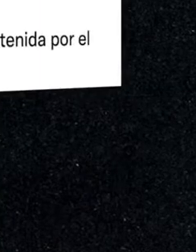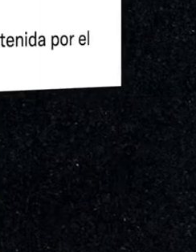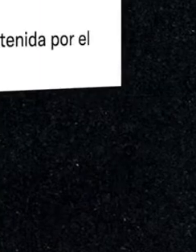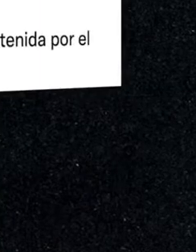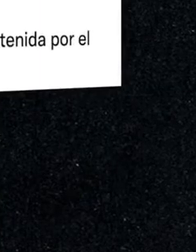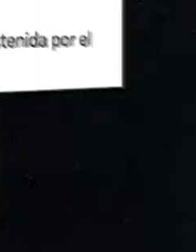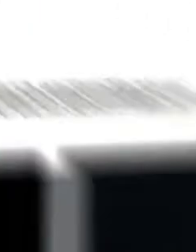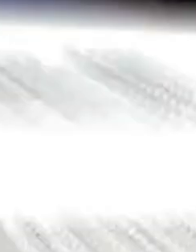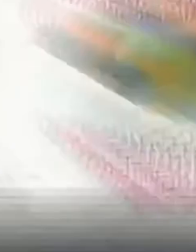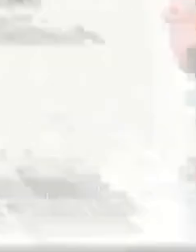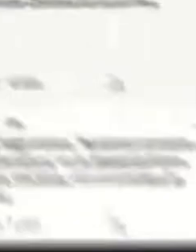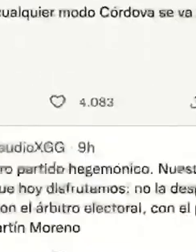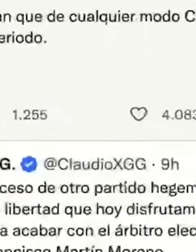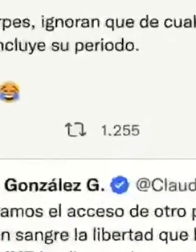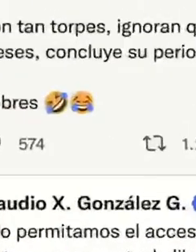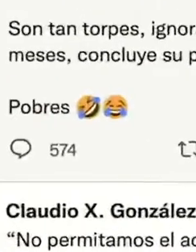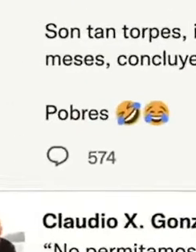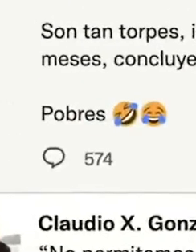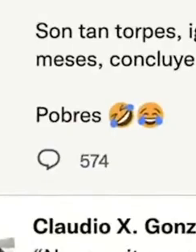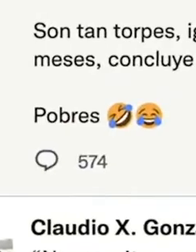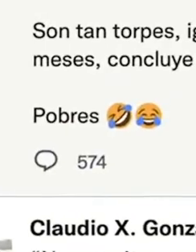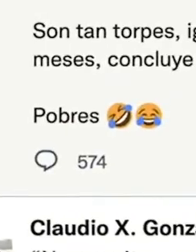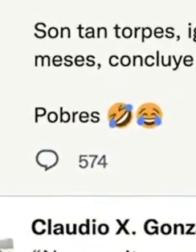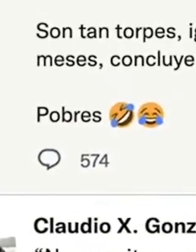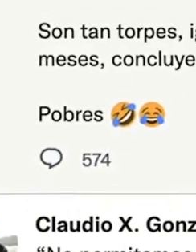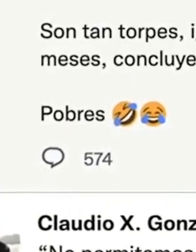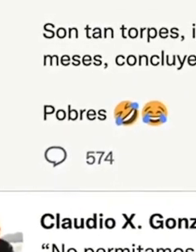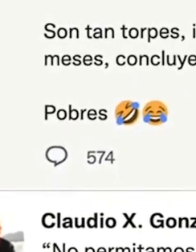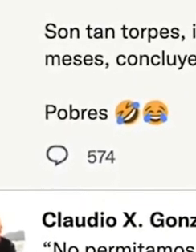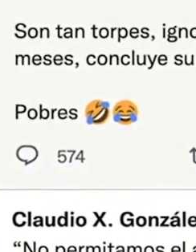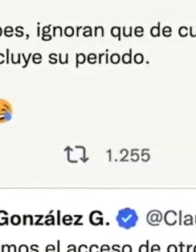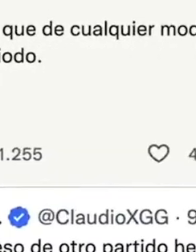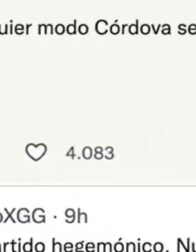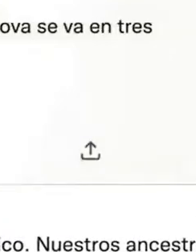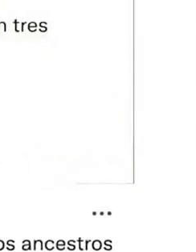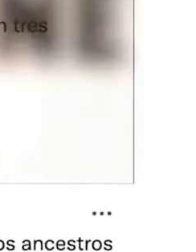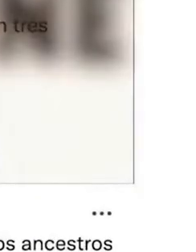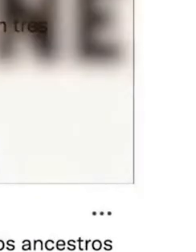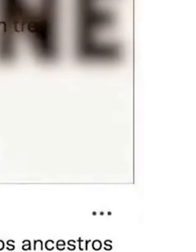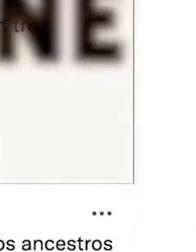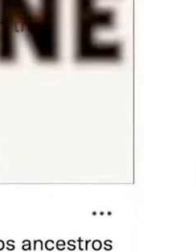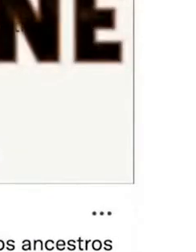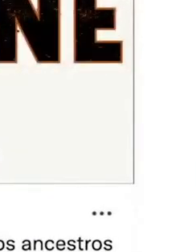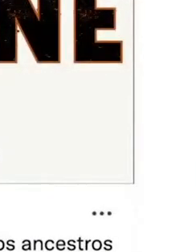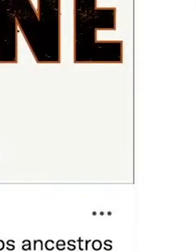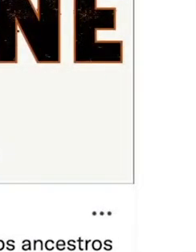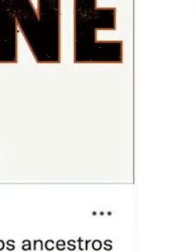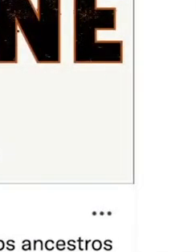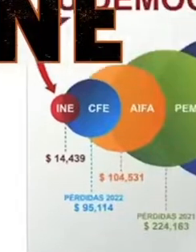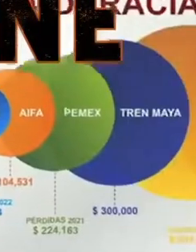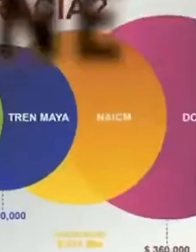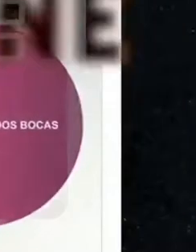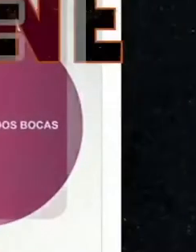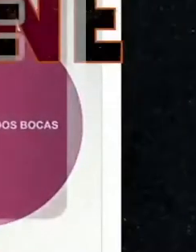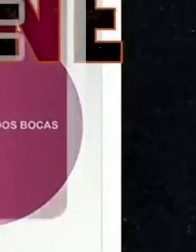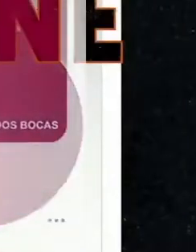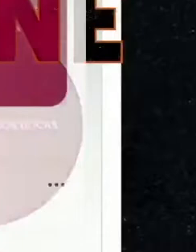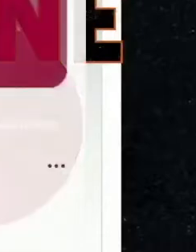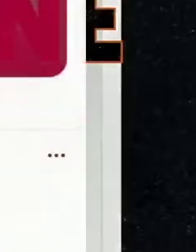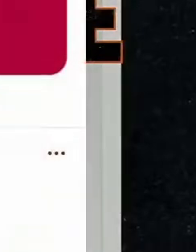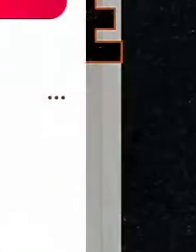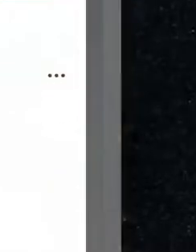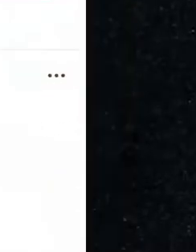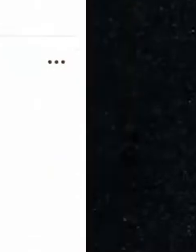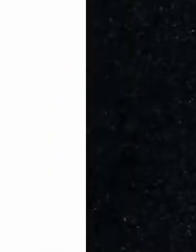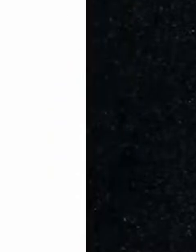restarle autonomía a los procesos electorales. Esta falsedad es repetida en redes sociales con la campaña Yo defiendo